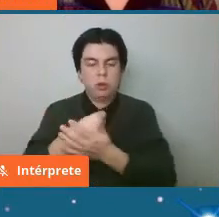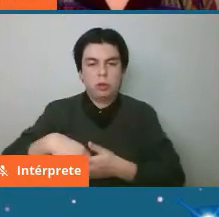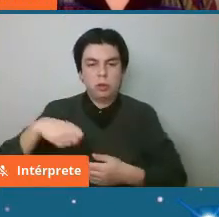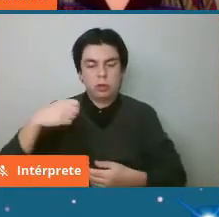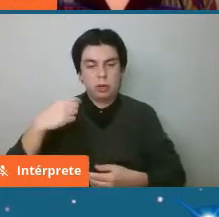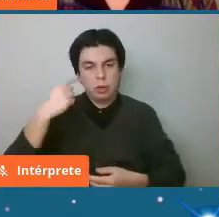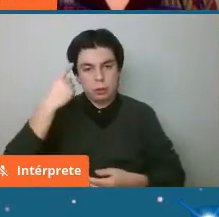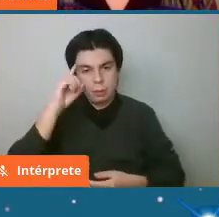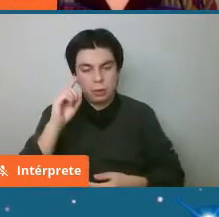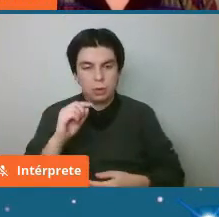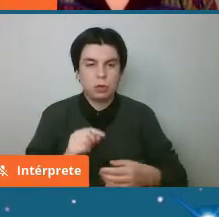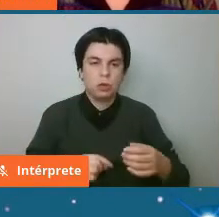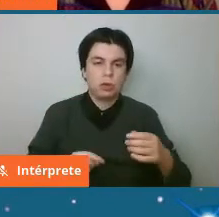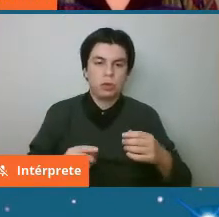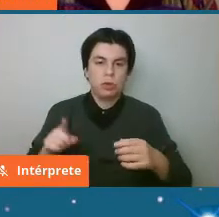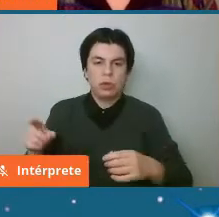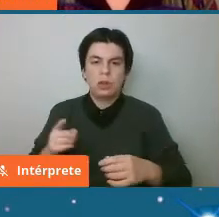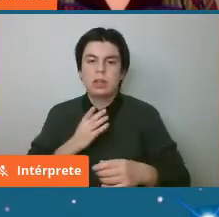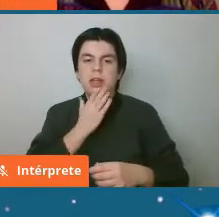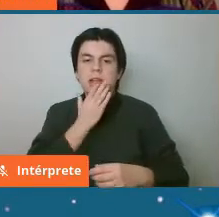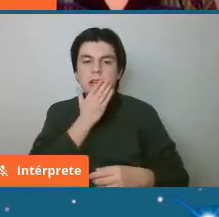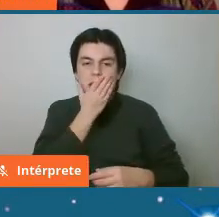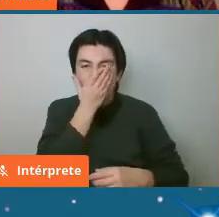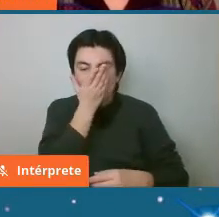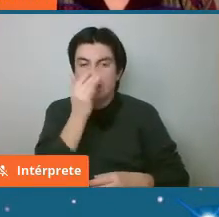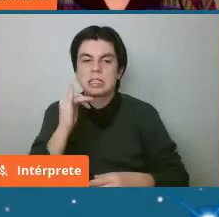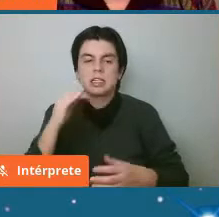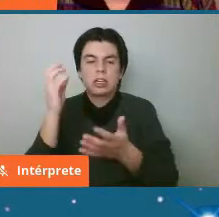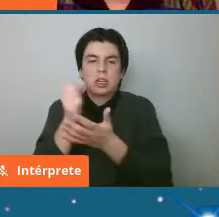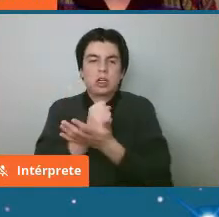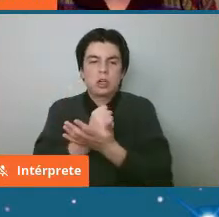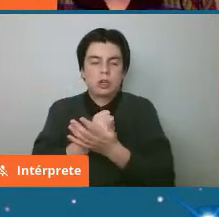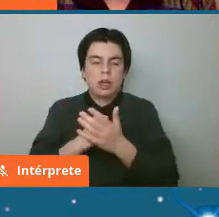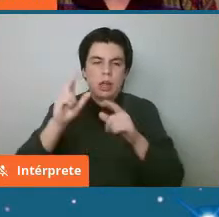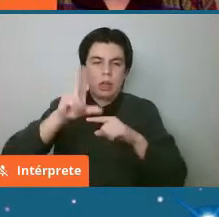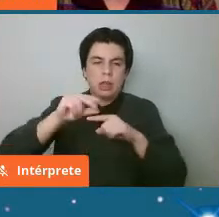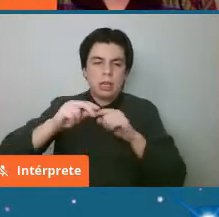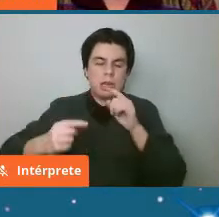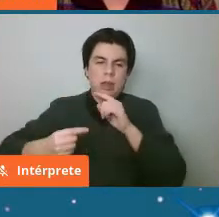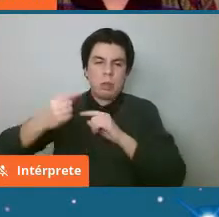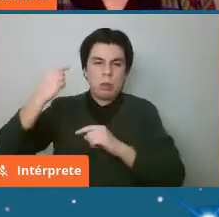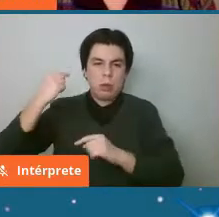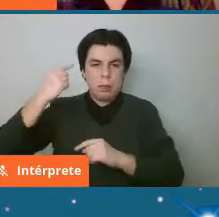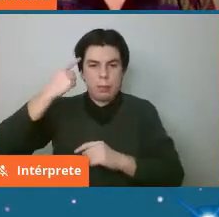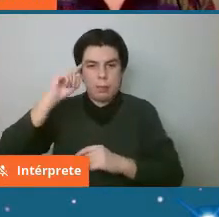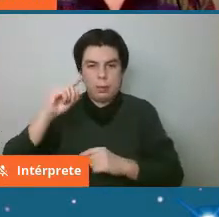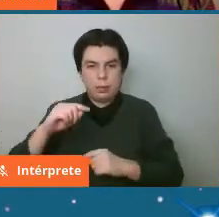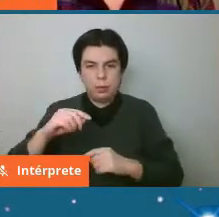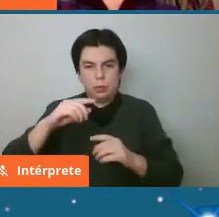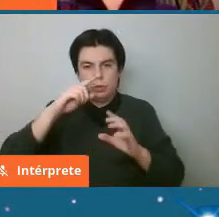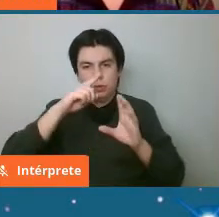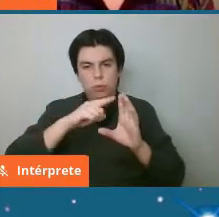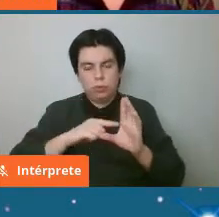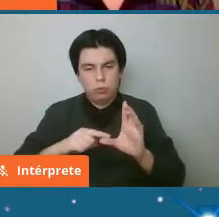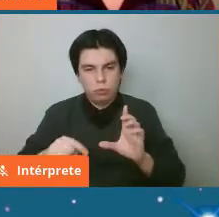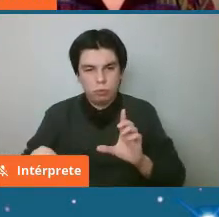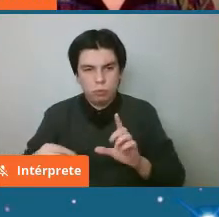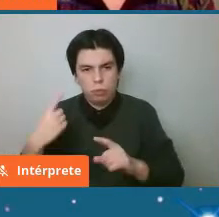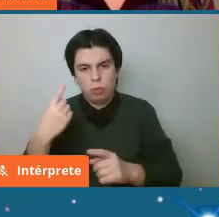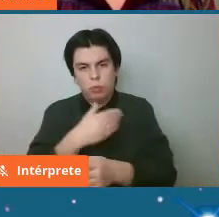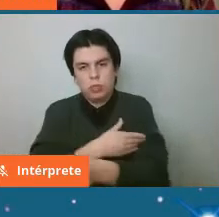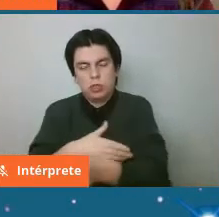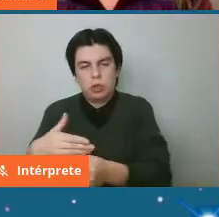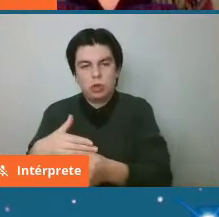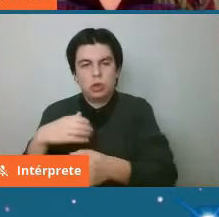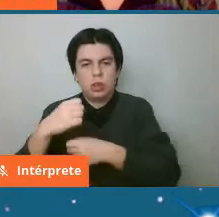acá los meteoritos antárticos que sí pueden llegar a edades más antiguas pero si ven acá esto baja mucho a lo más un millón de